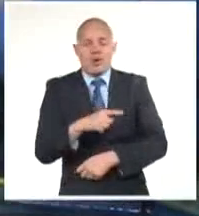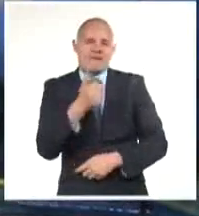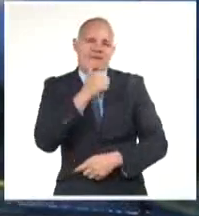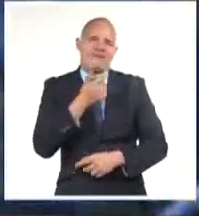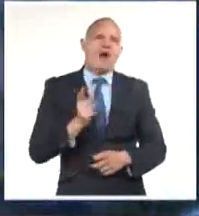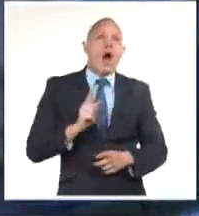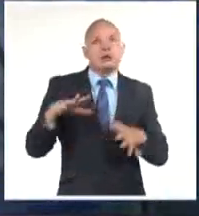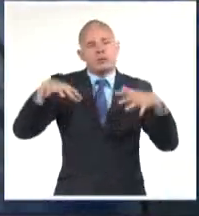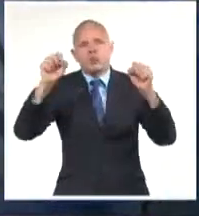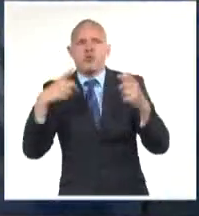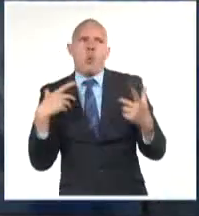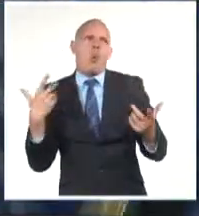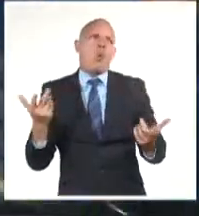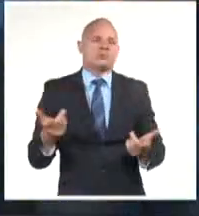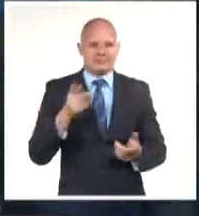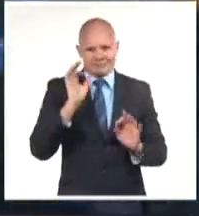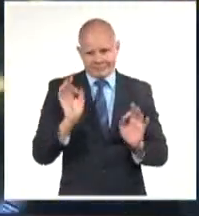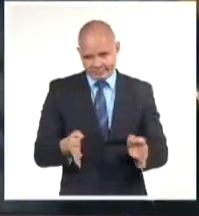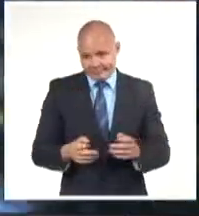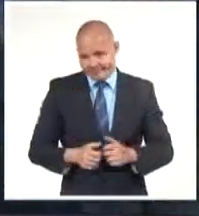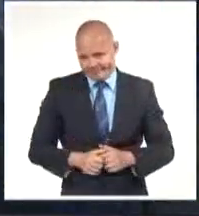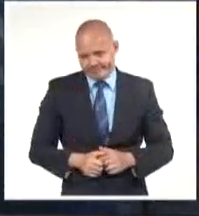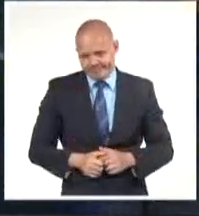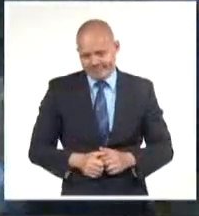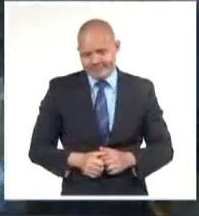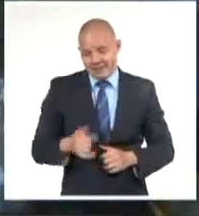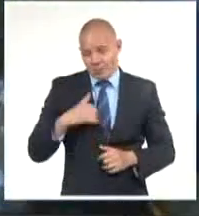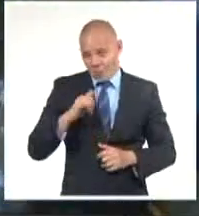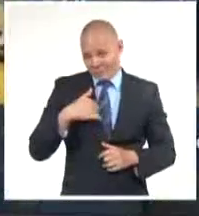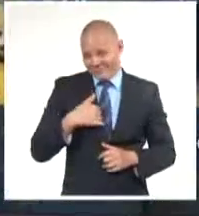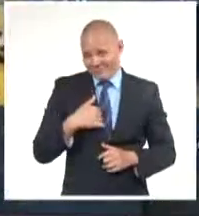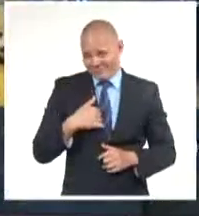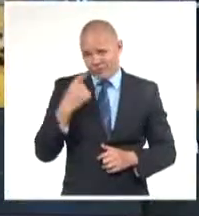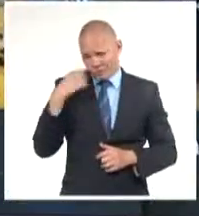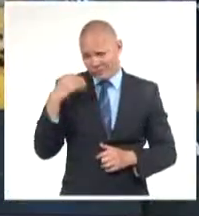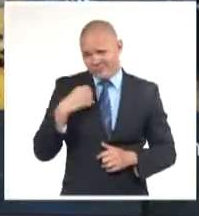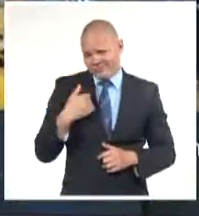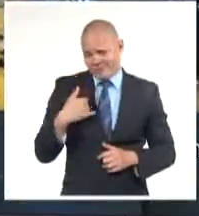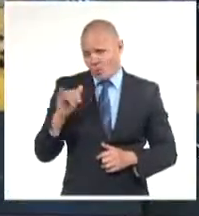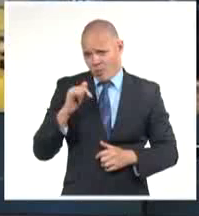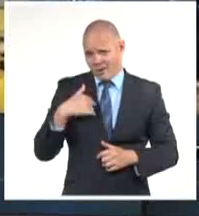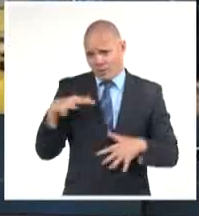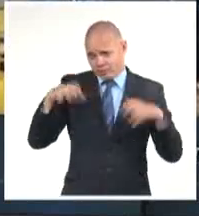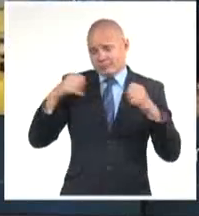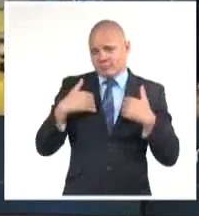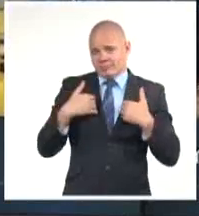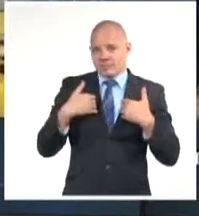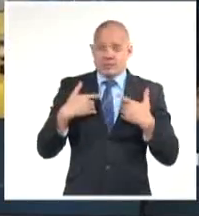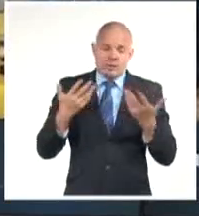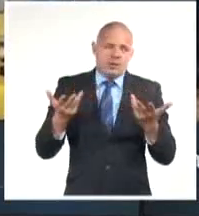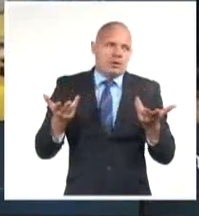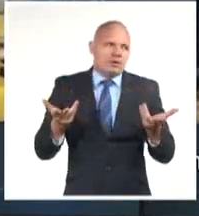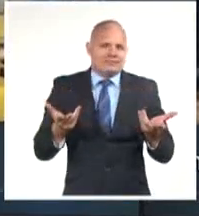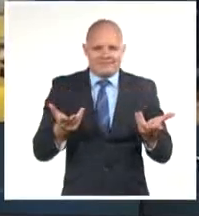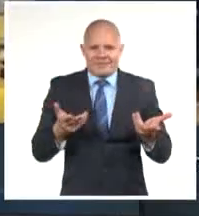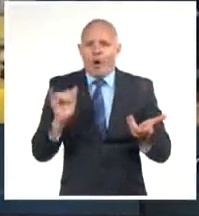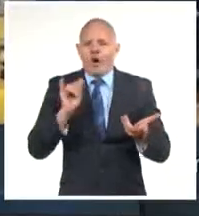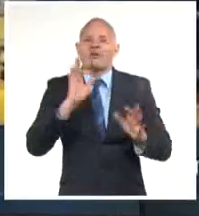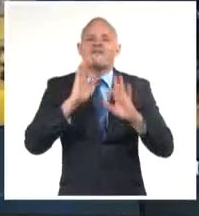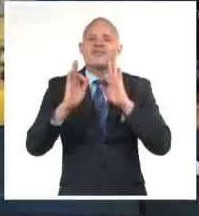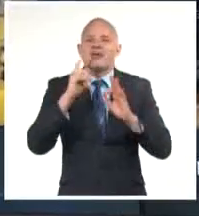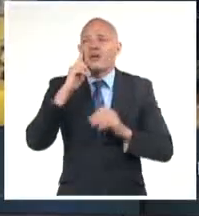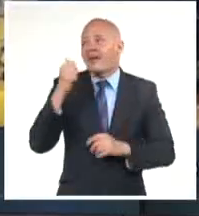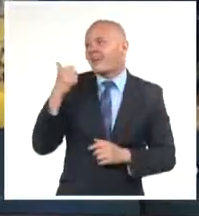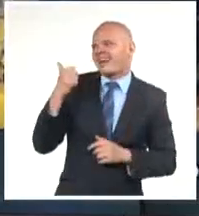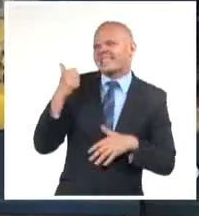secuelas de la falta de energía eléctrica. Lo he sufrido, sé muy bien de lo que hablo. Veo en Facebook fotos como esta, con